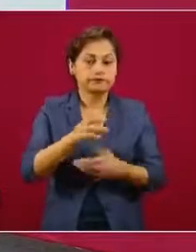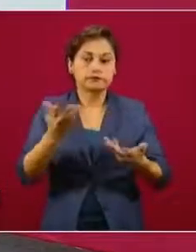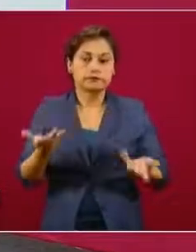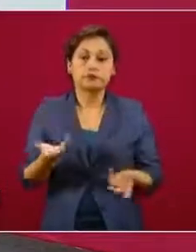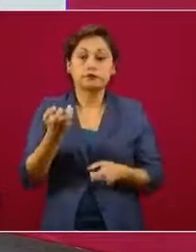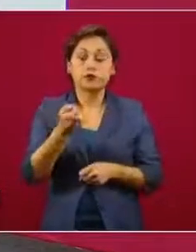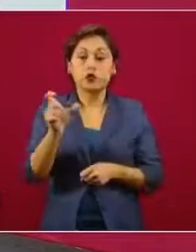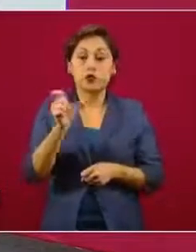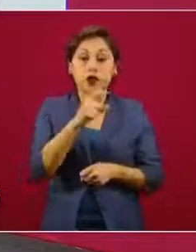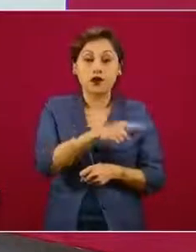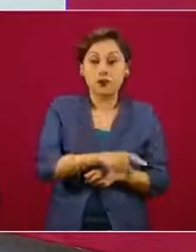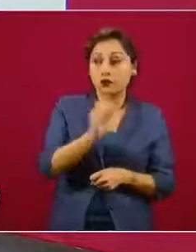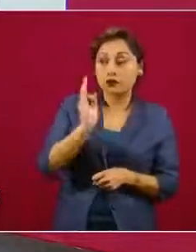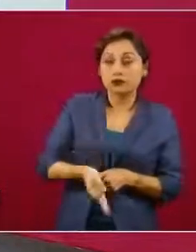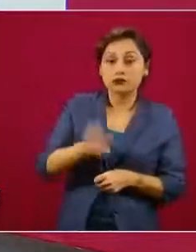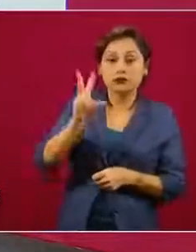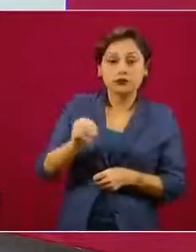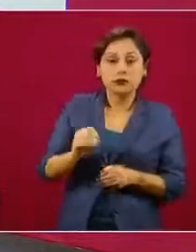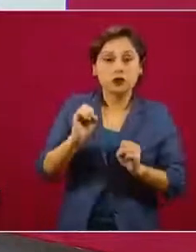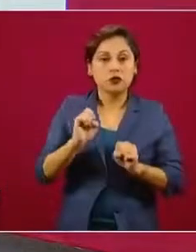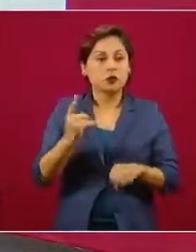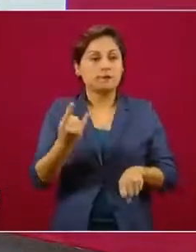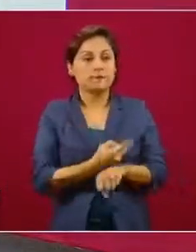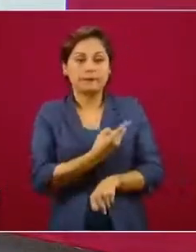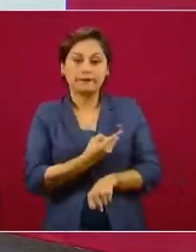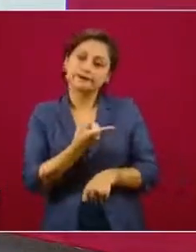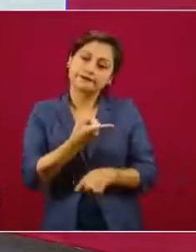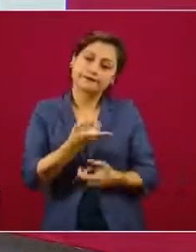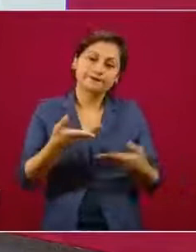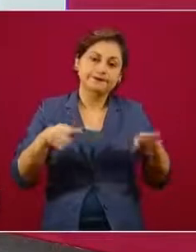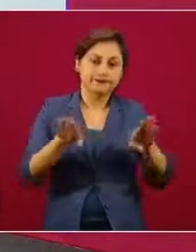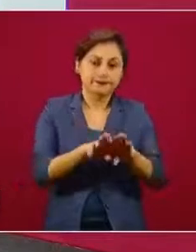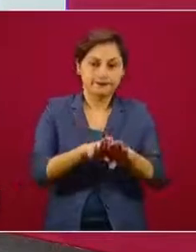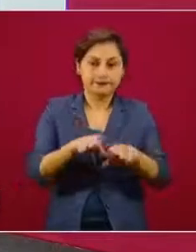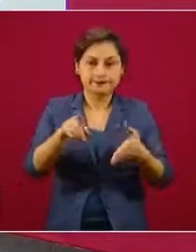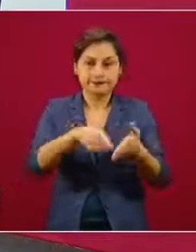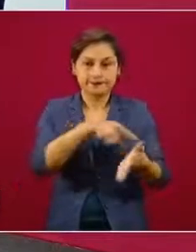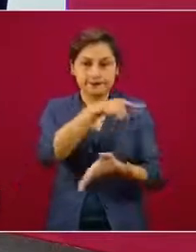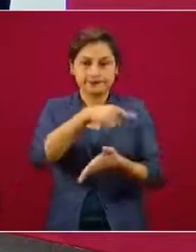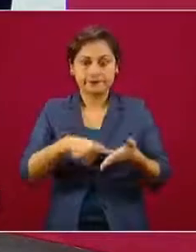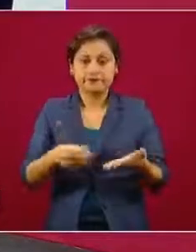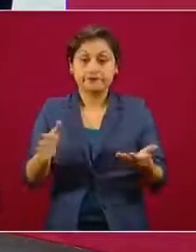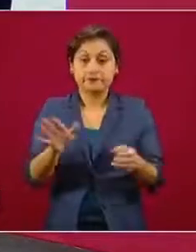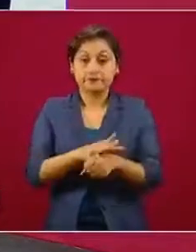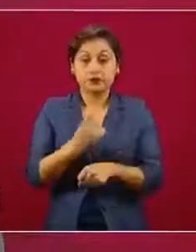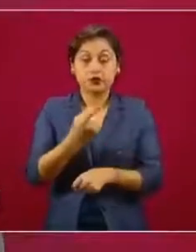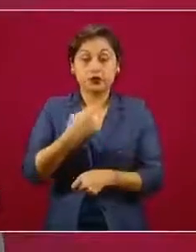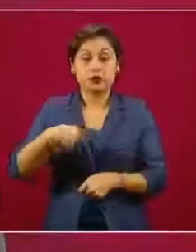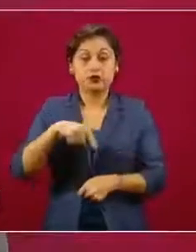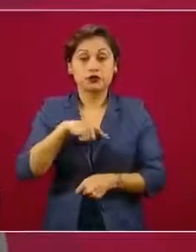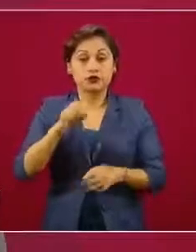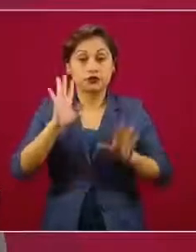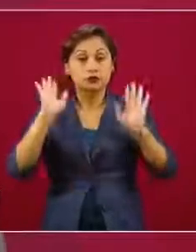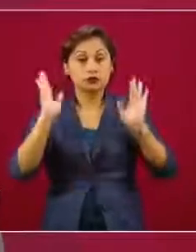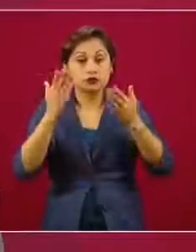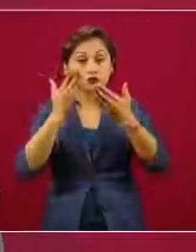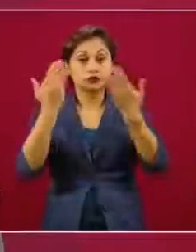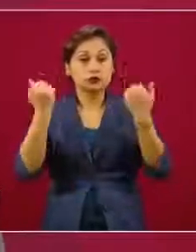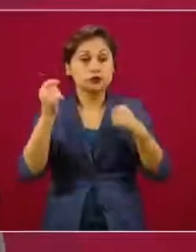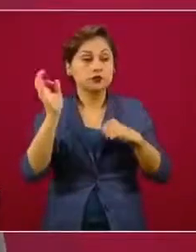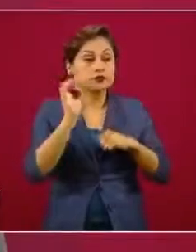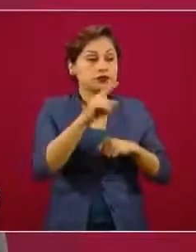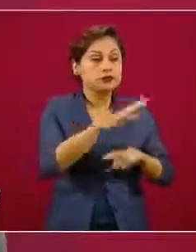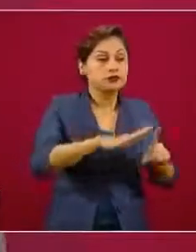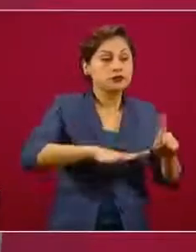a la clausura. No podríamos nosotros hacer que los que están haciendo las cosas bien sufran